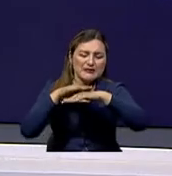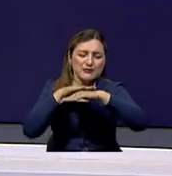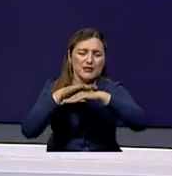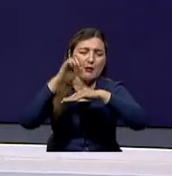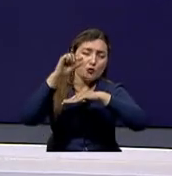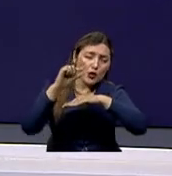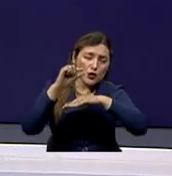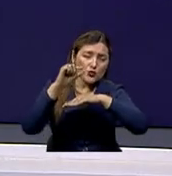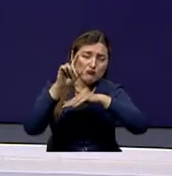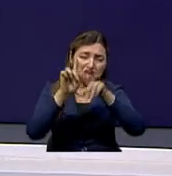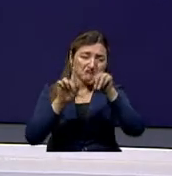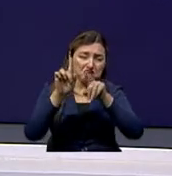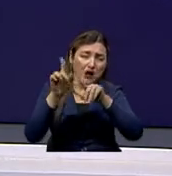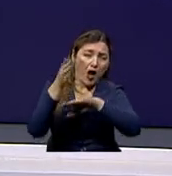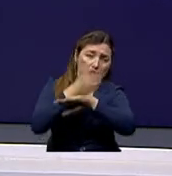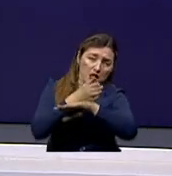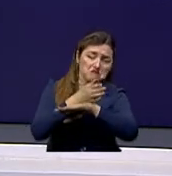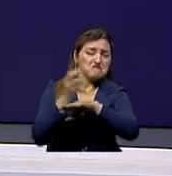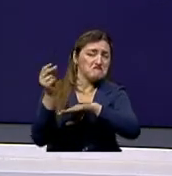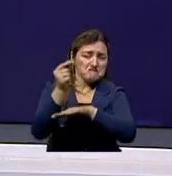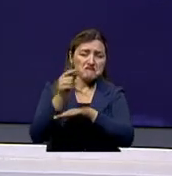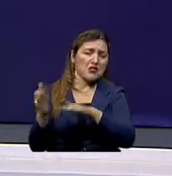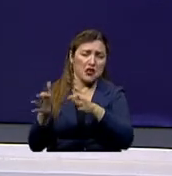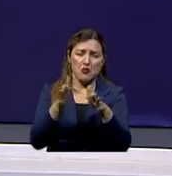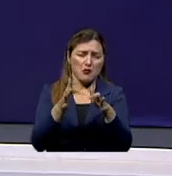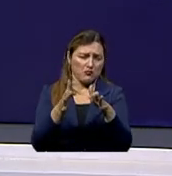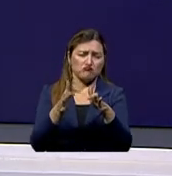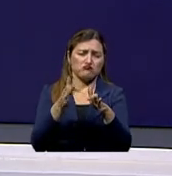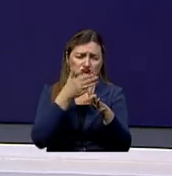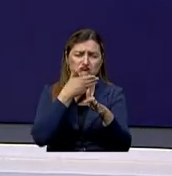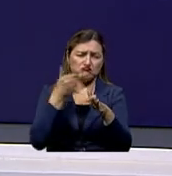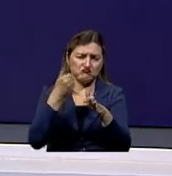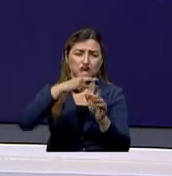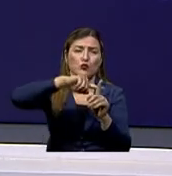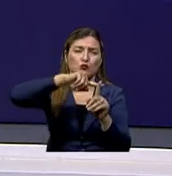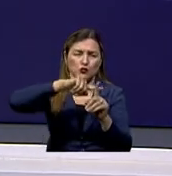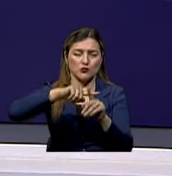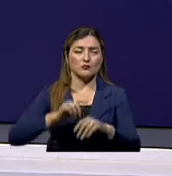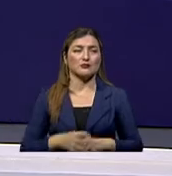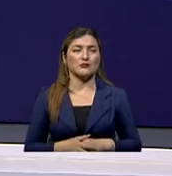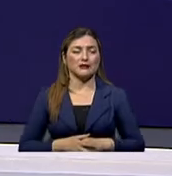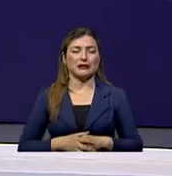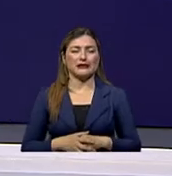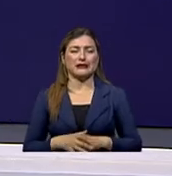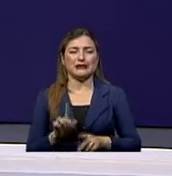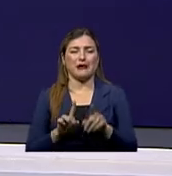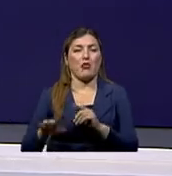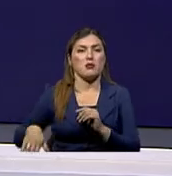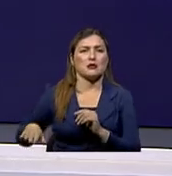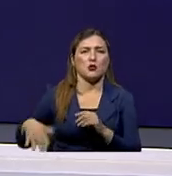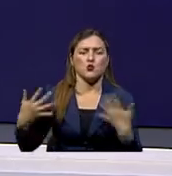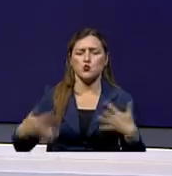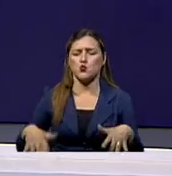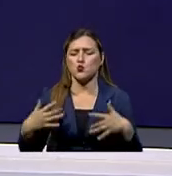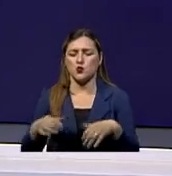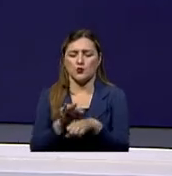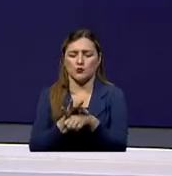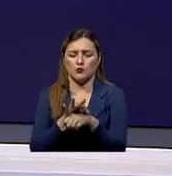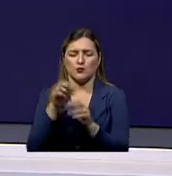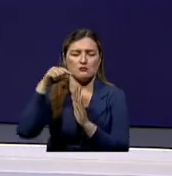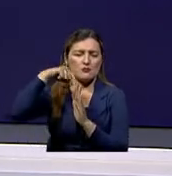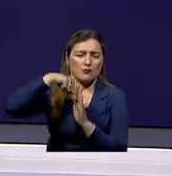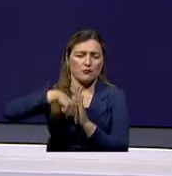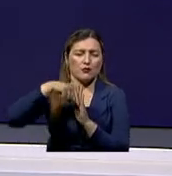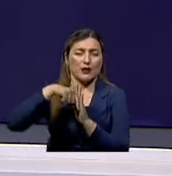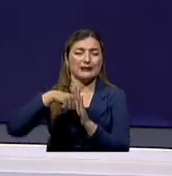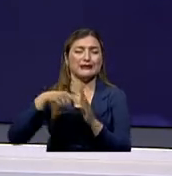pequeño y lo diagnosticaron temprano, pues el pronóstico será muy, muy favorable. Sin embargo, si lo diagnostican muy tarde, el melanoma es profundo